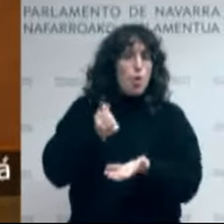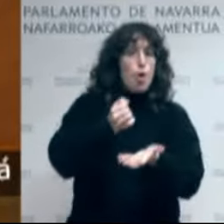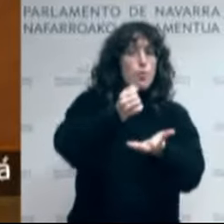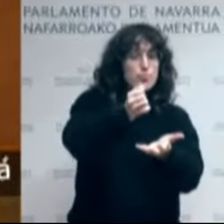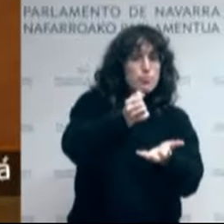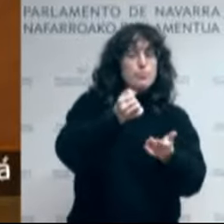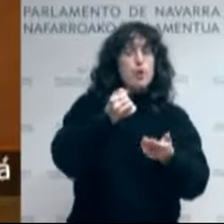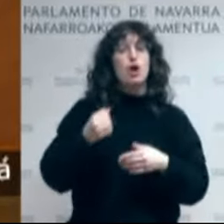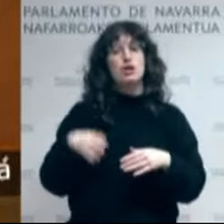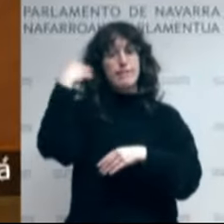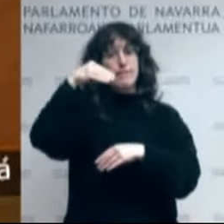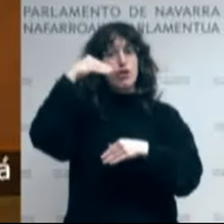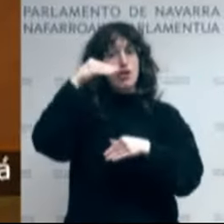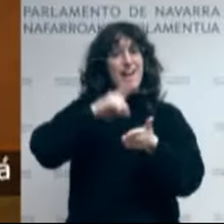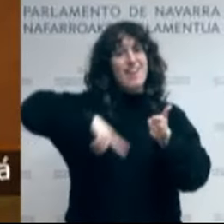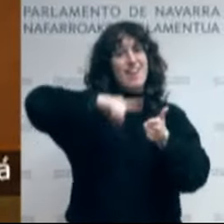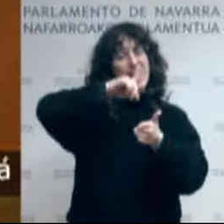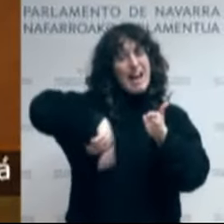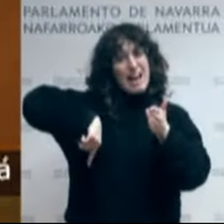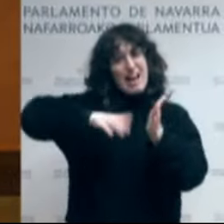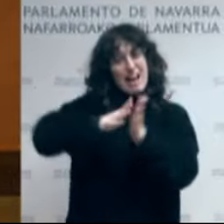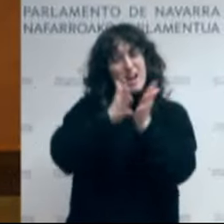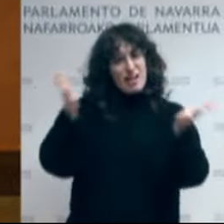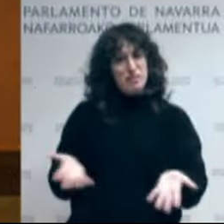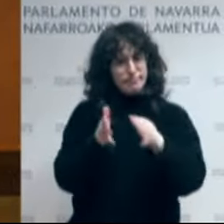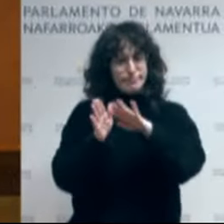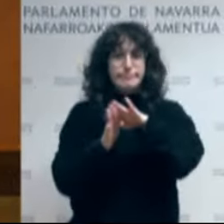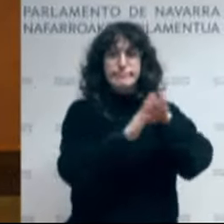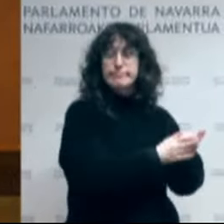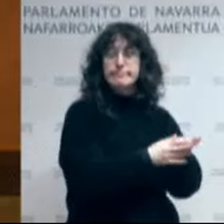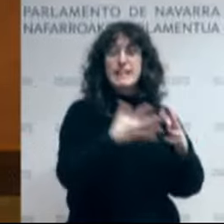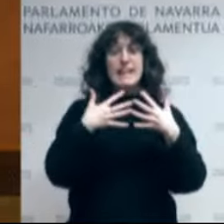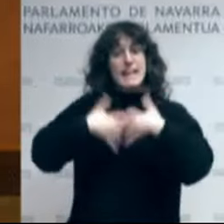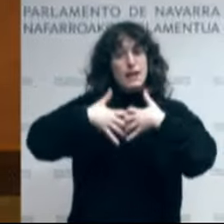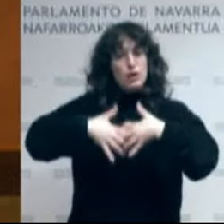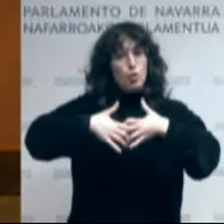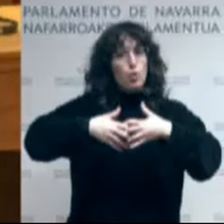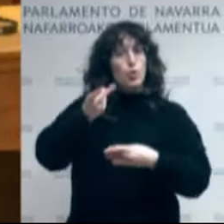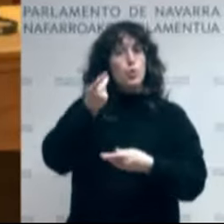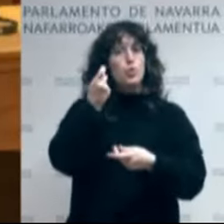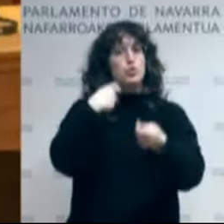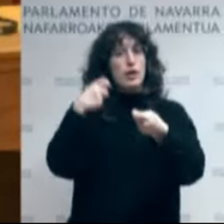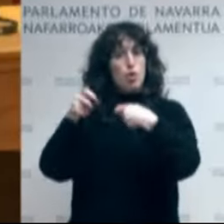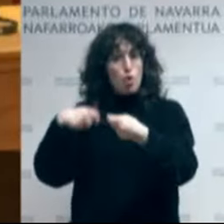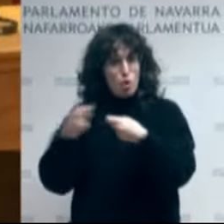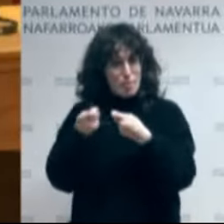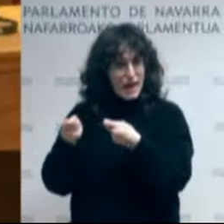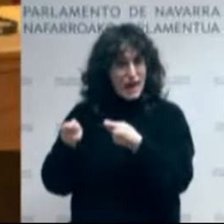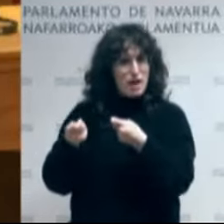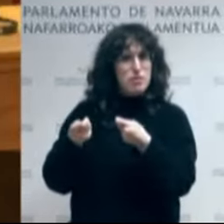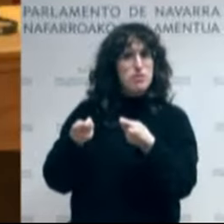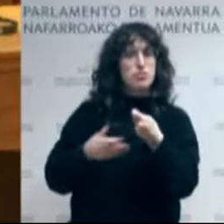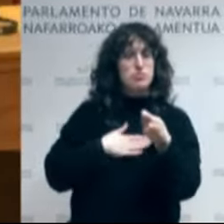Y en el ámbito de la industria y el comercio hemos conseguido que se vayan a realizar modificaciones